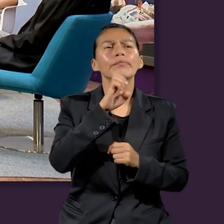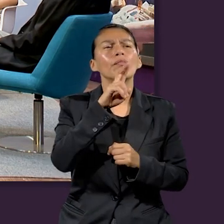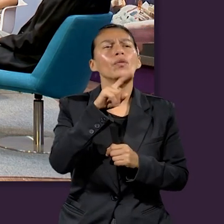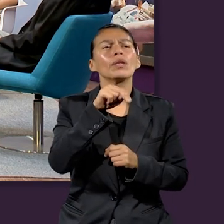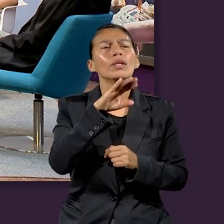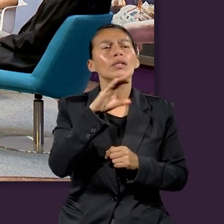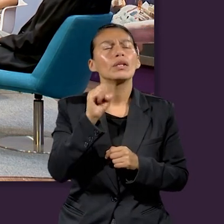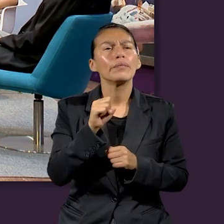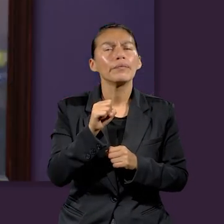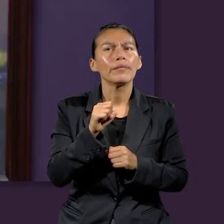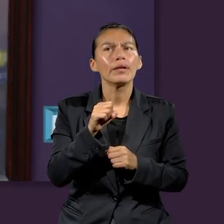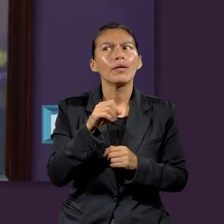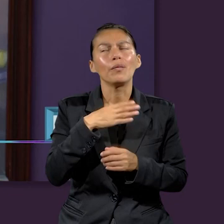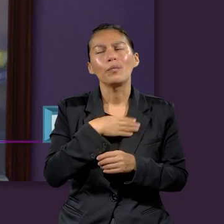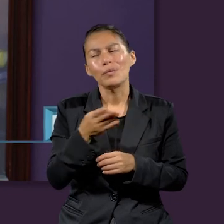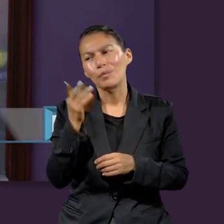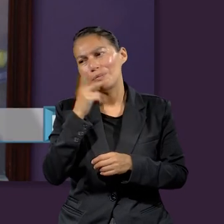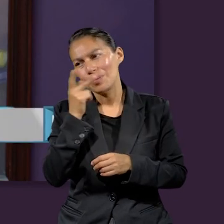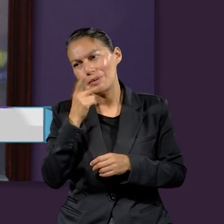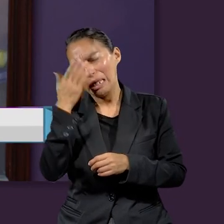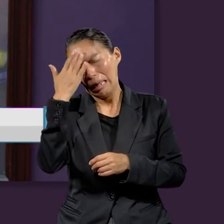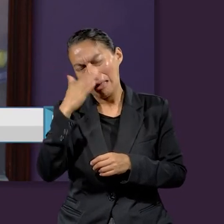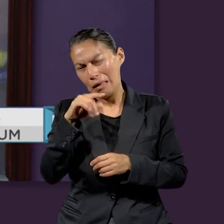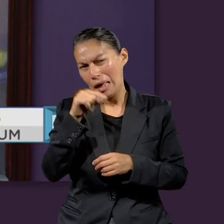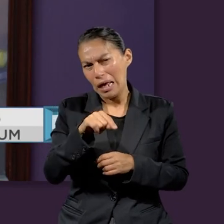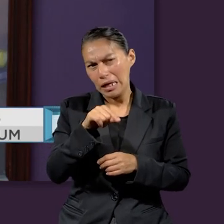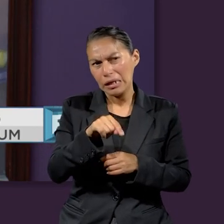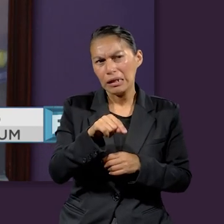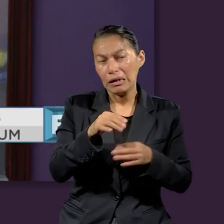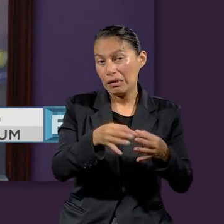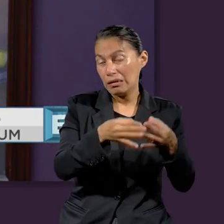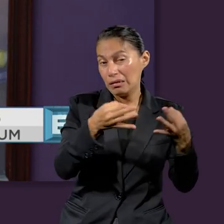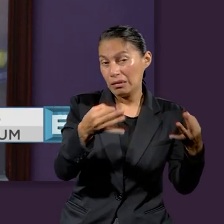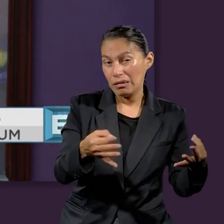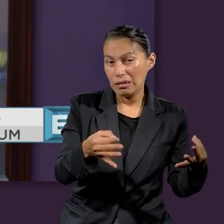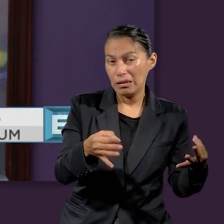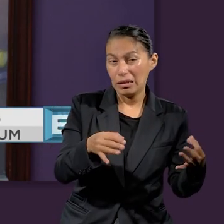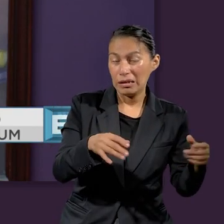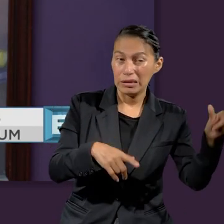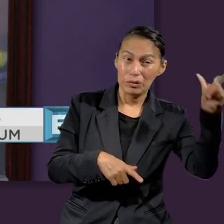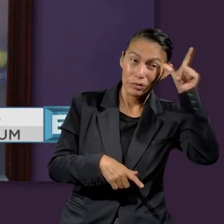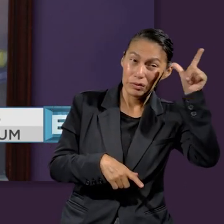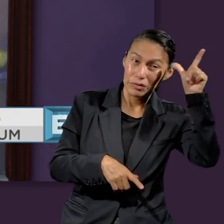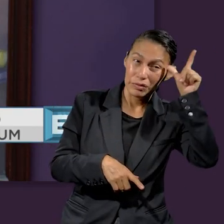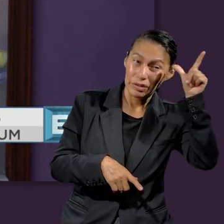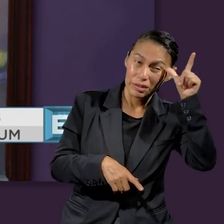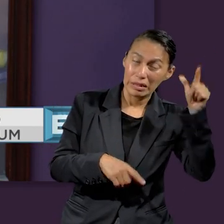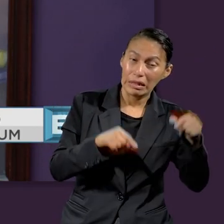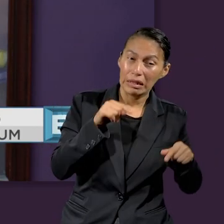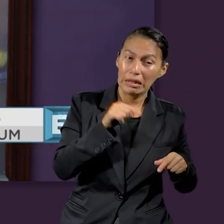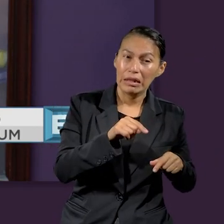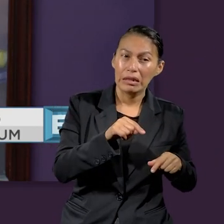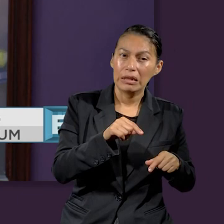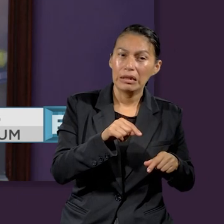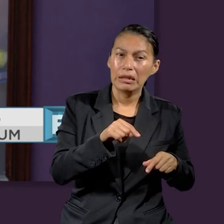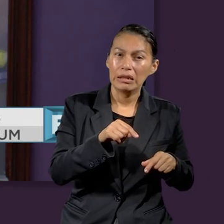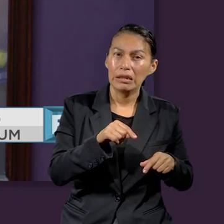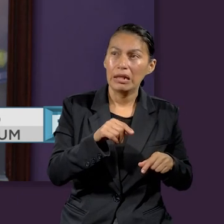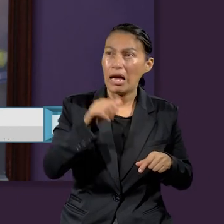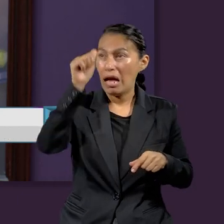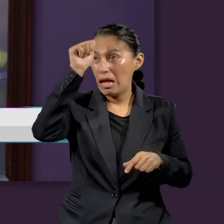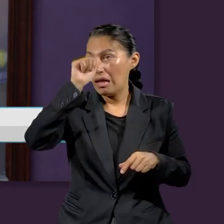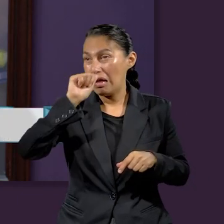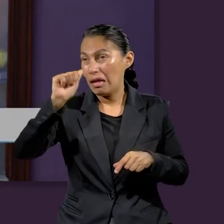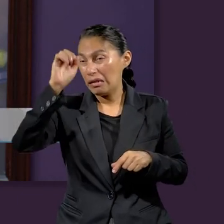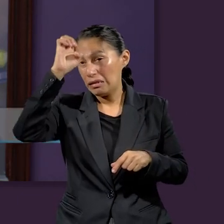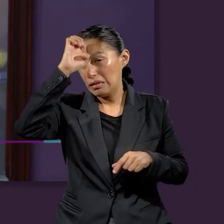empezar con Eunice. Bien, pastor, sabemos que en la tierra el enemigo Lucifer tuvo éxito con Adán